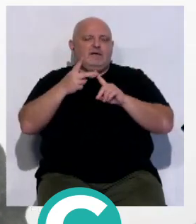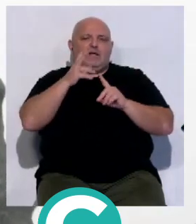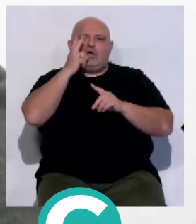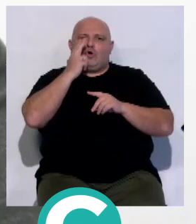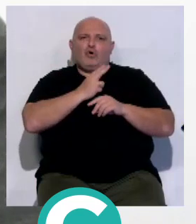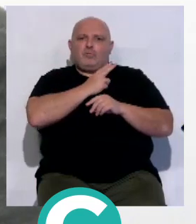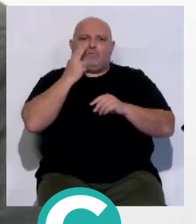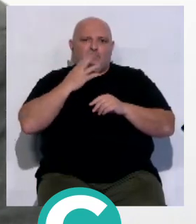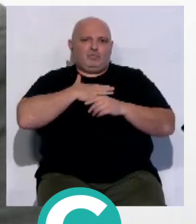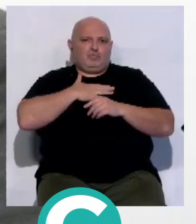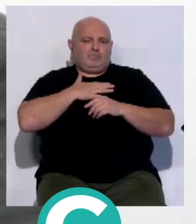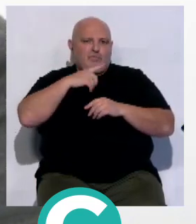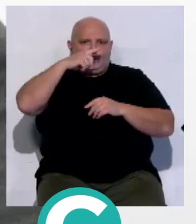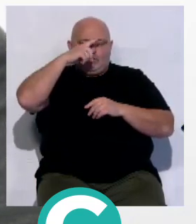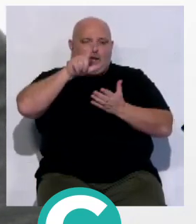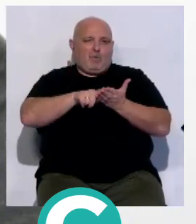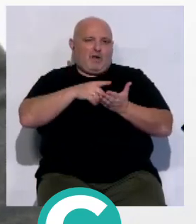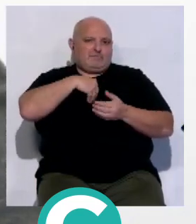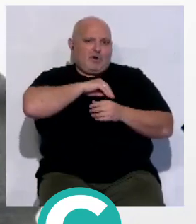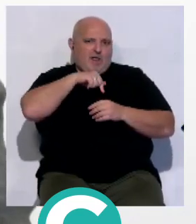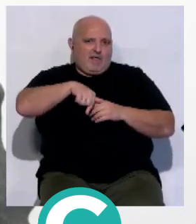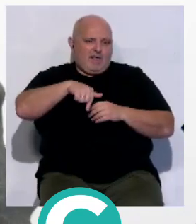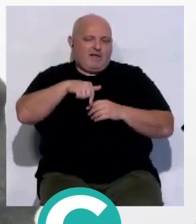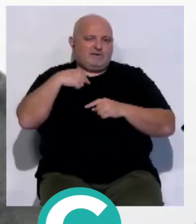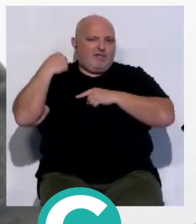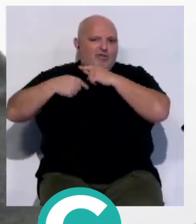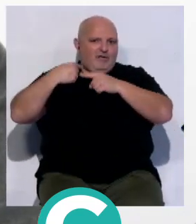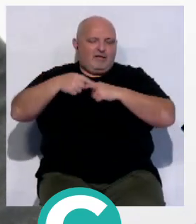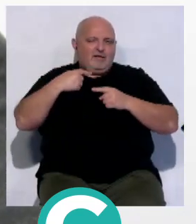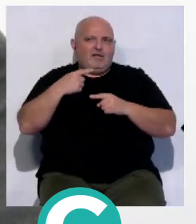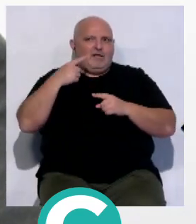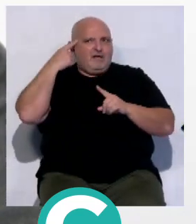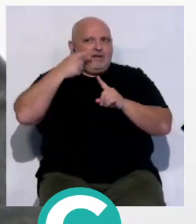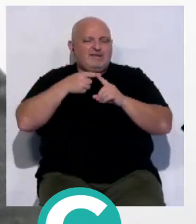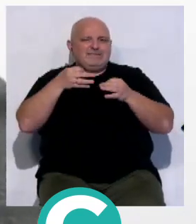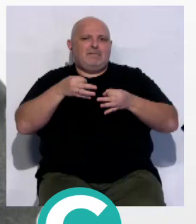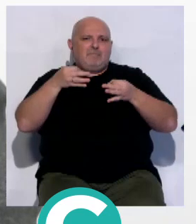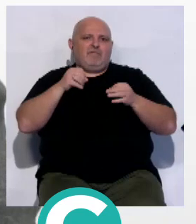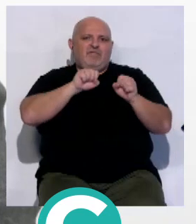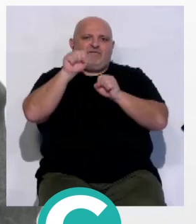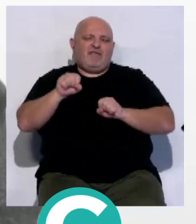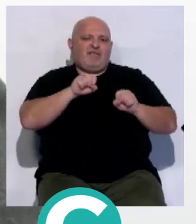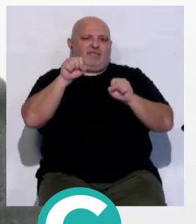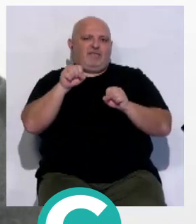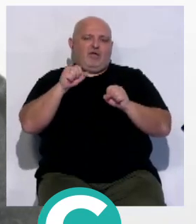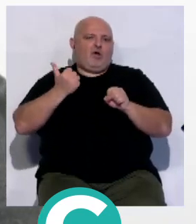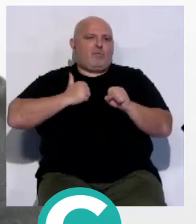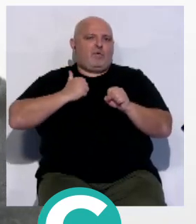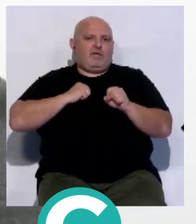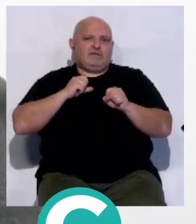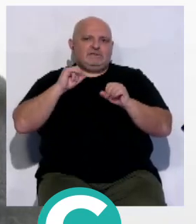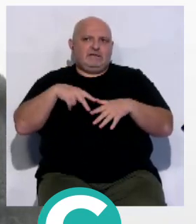compromiso con lo nuestro, con nuestras lenguas españolas y con nuestras tradiciones. La administración autonómica siempre defiende lo nuestro y es una ocasión